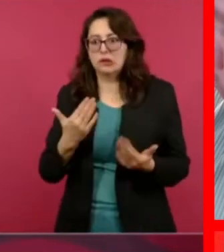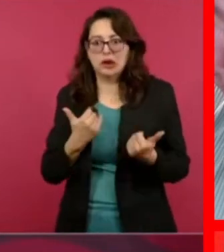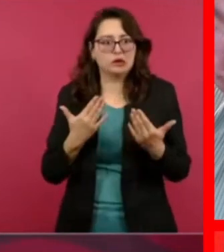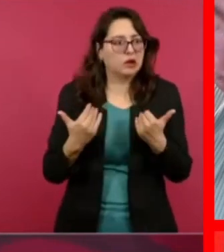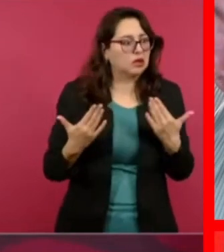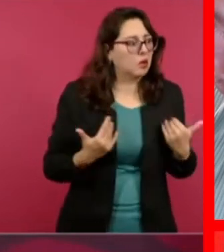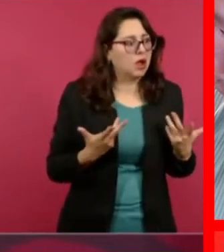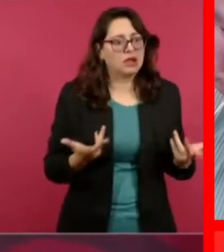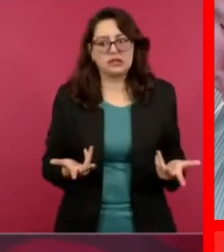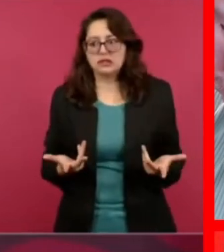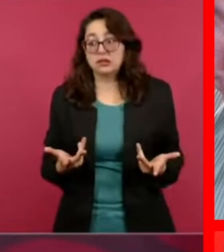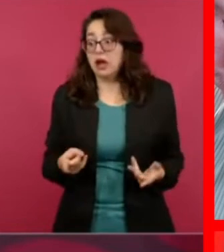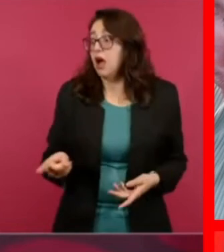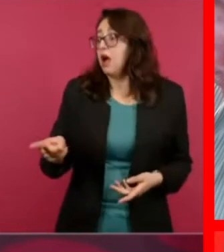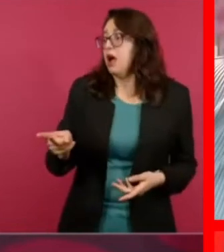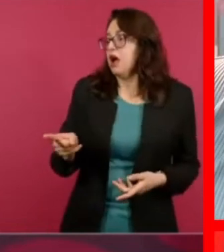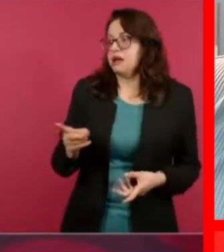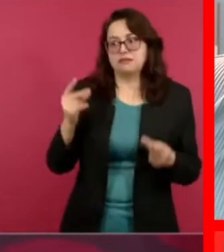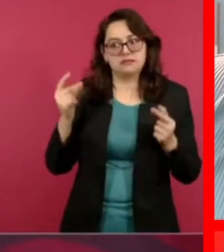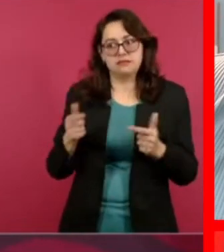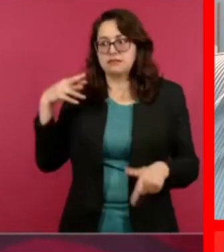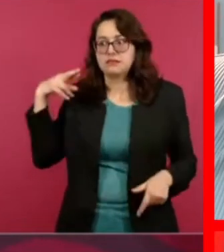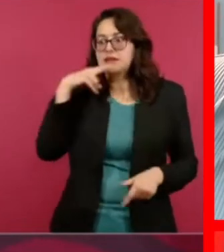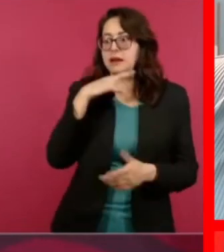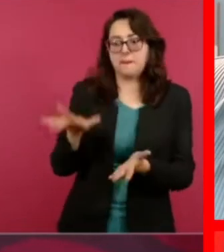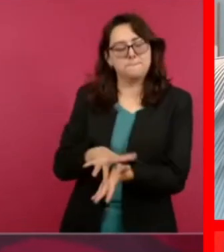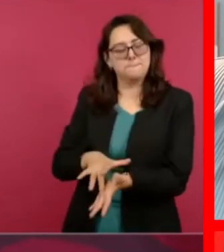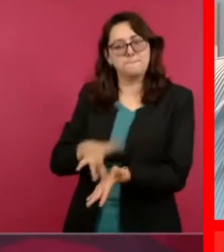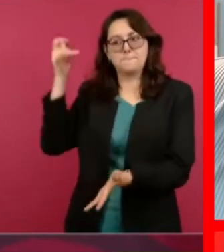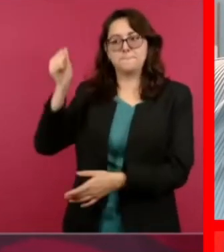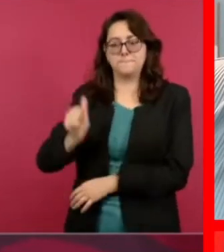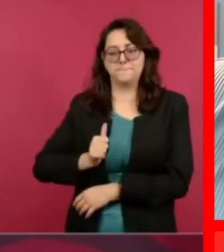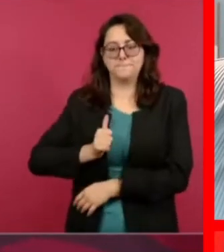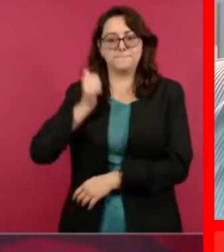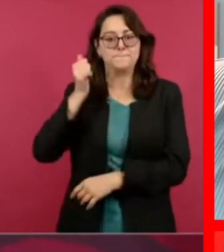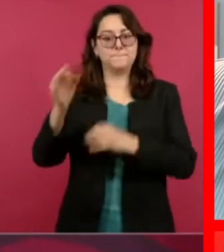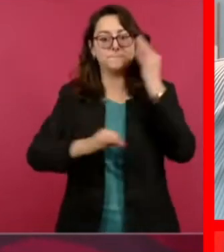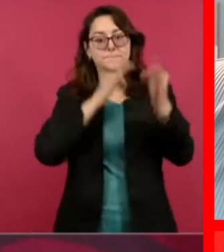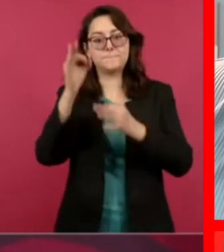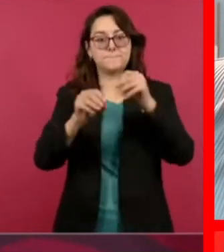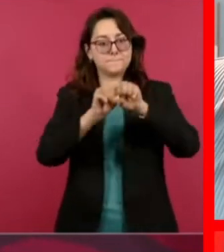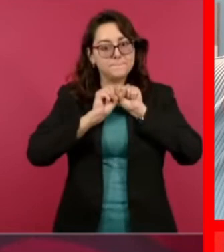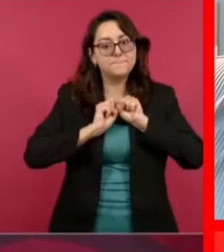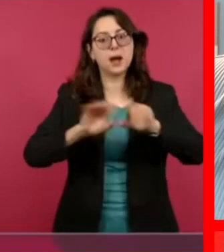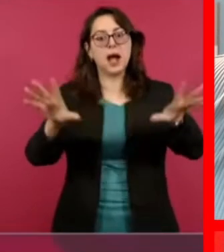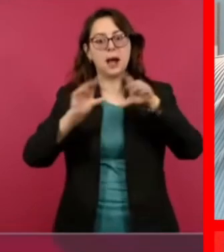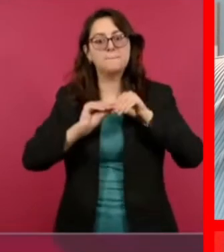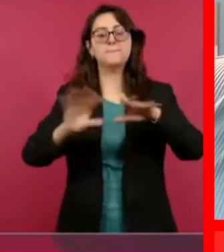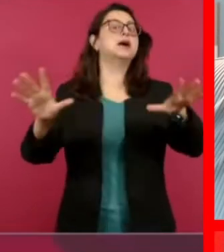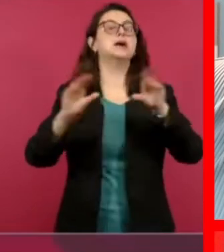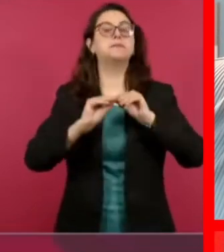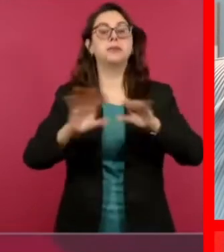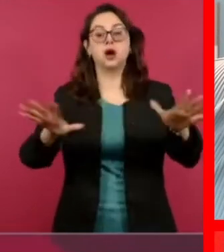cualquier cosa se vuelve viral o la